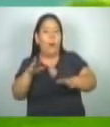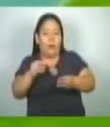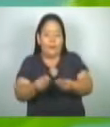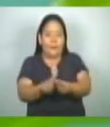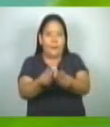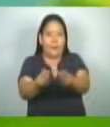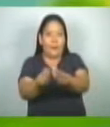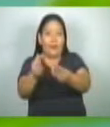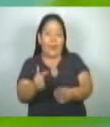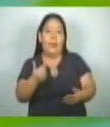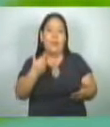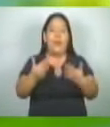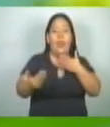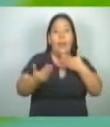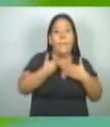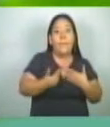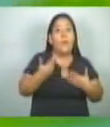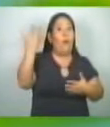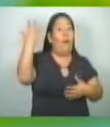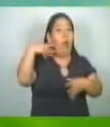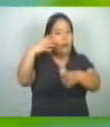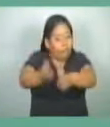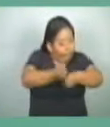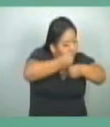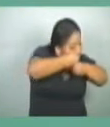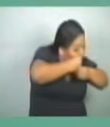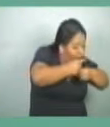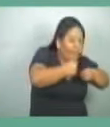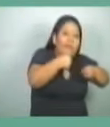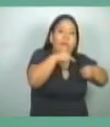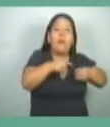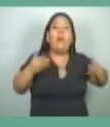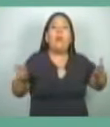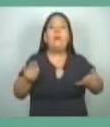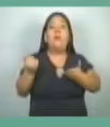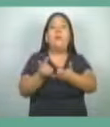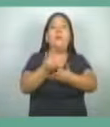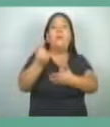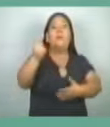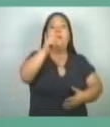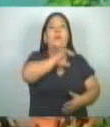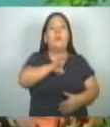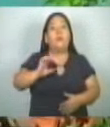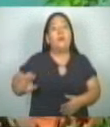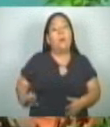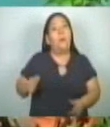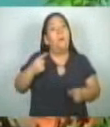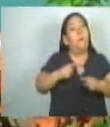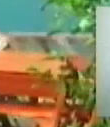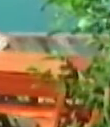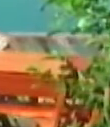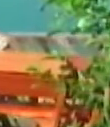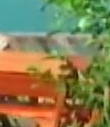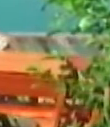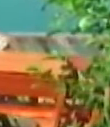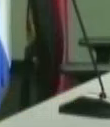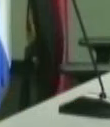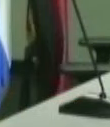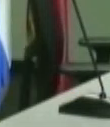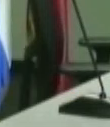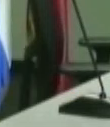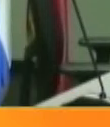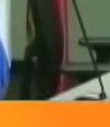minerales. Así lo reveló un estudio presentado por la Universidad de El Salvador. Sin embargo, no se descarta la producción de cianobacterias.